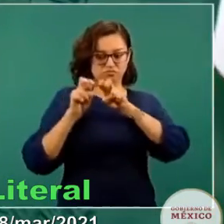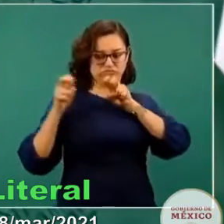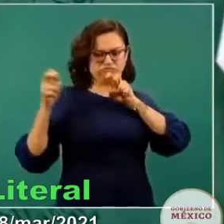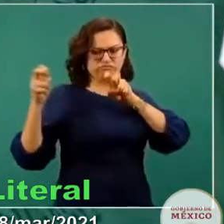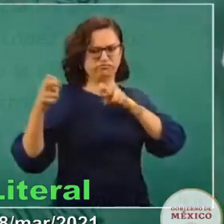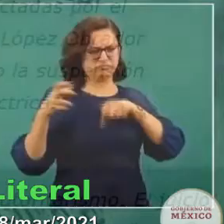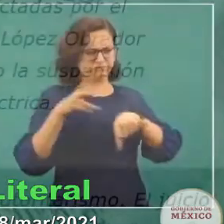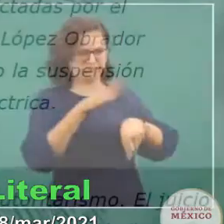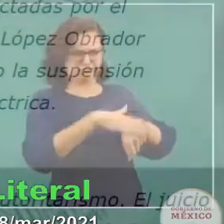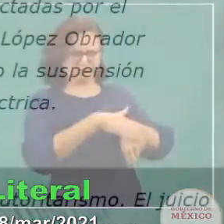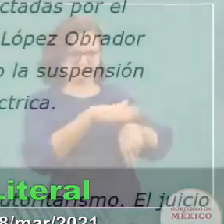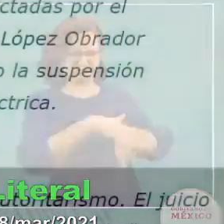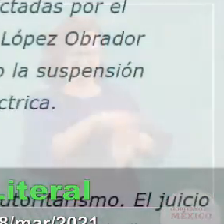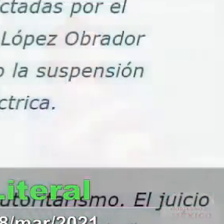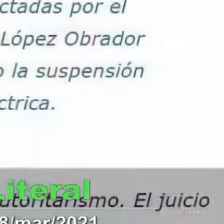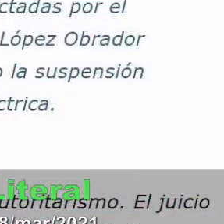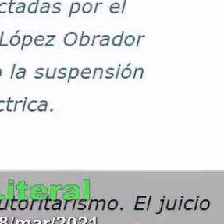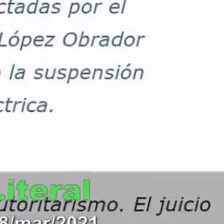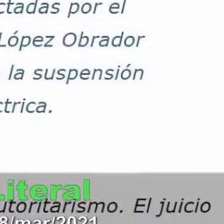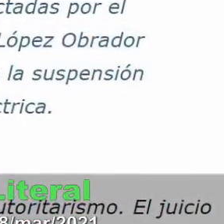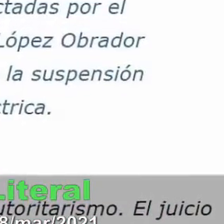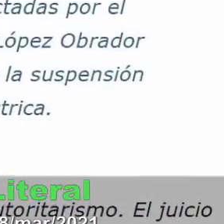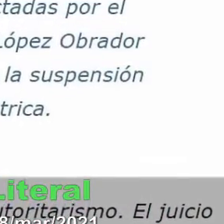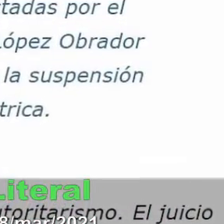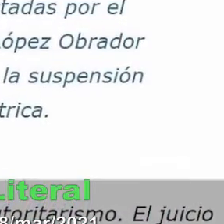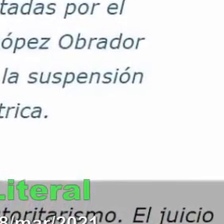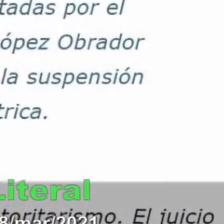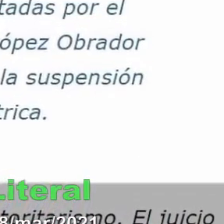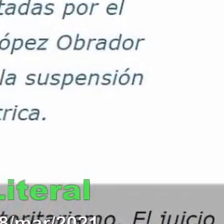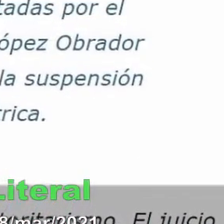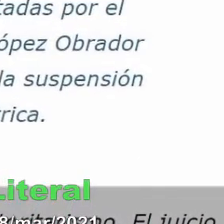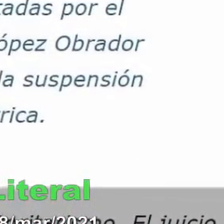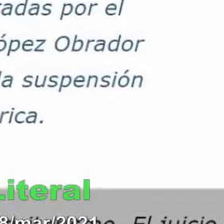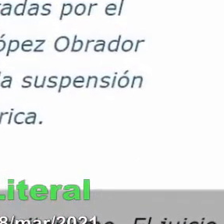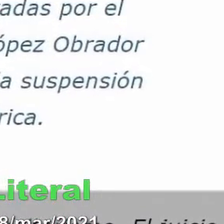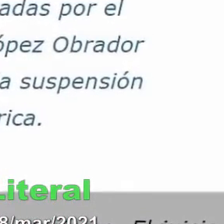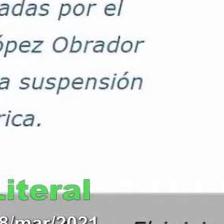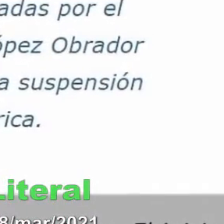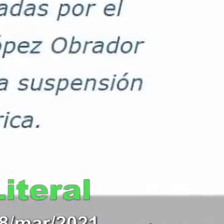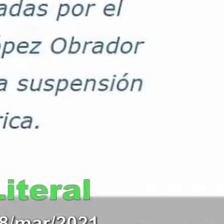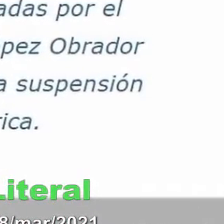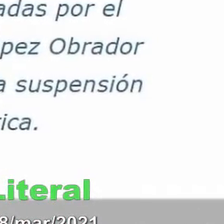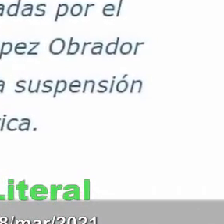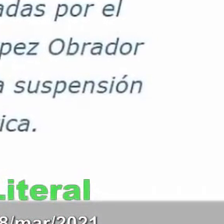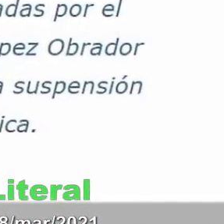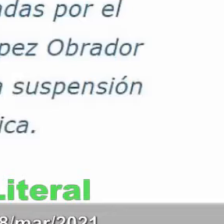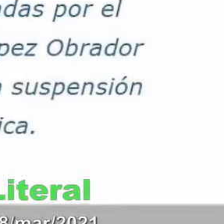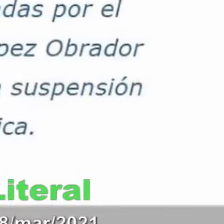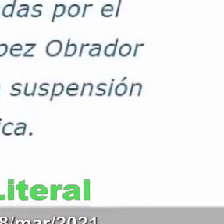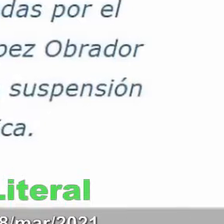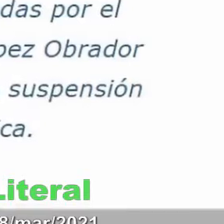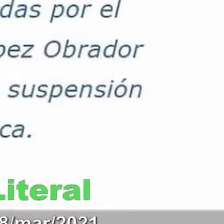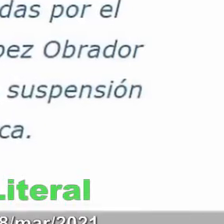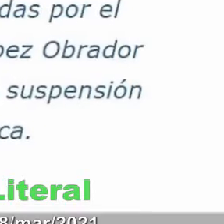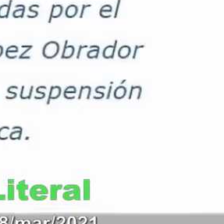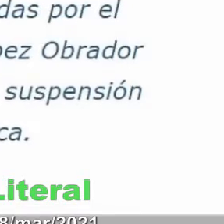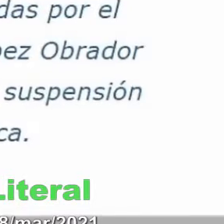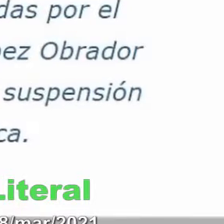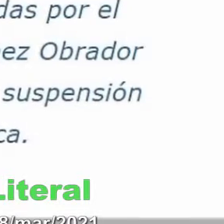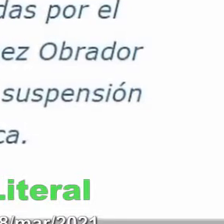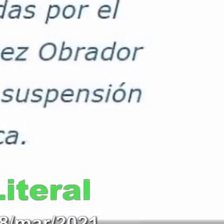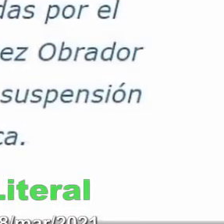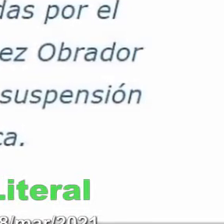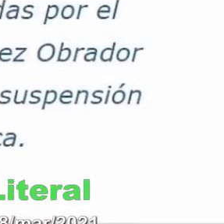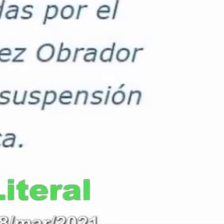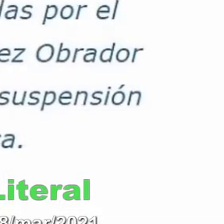parecido, observándole de que